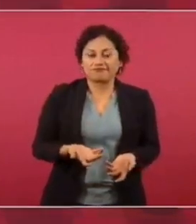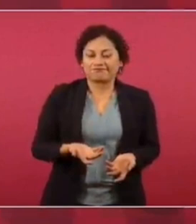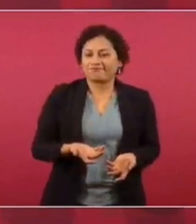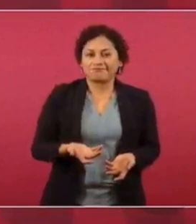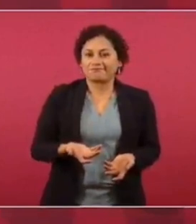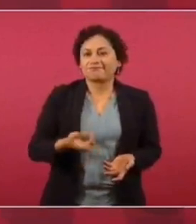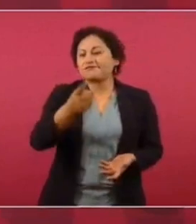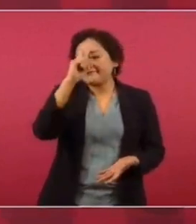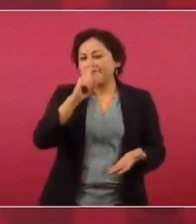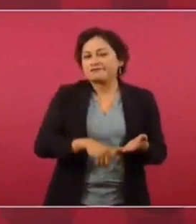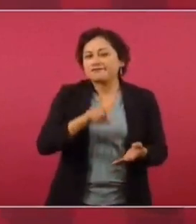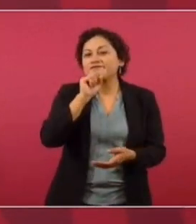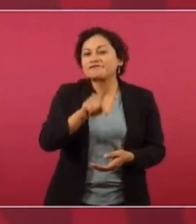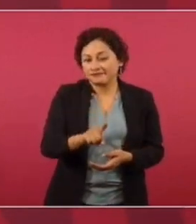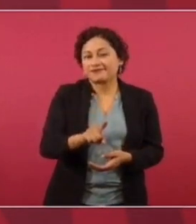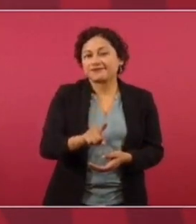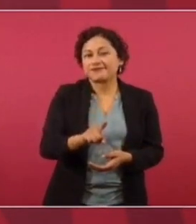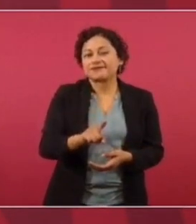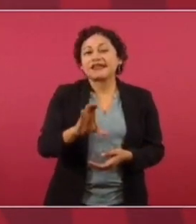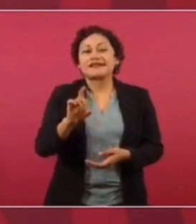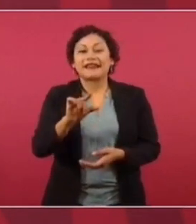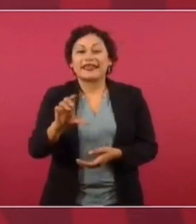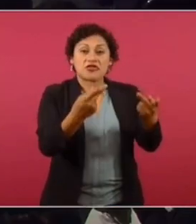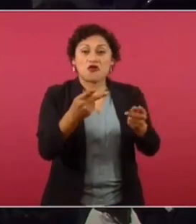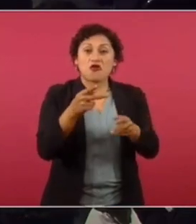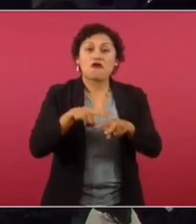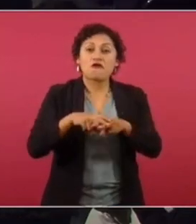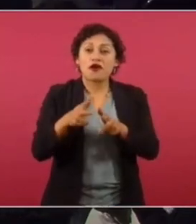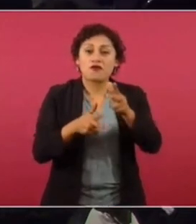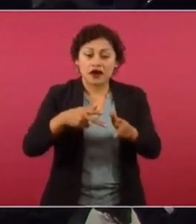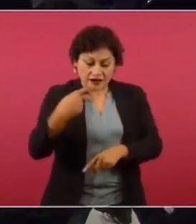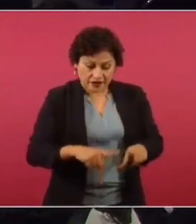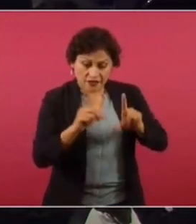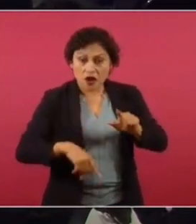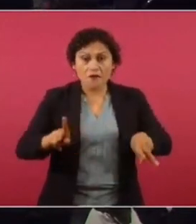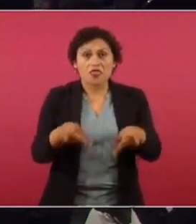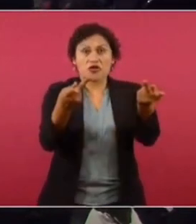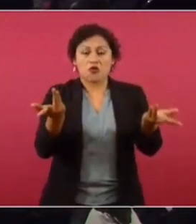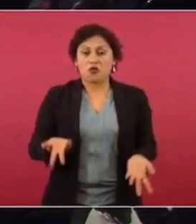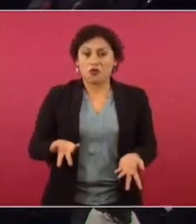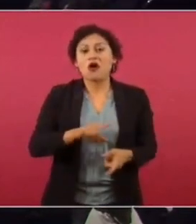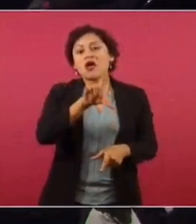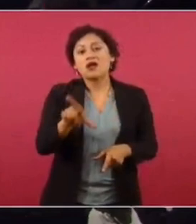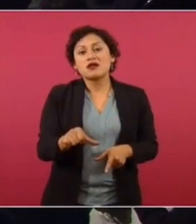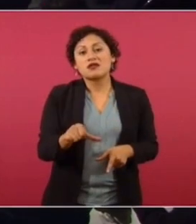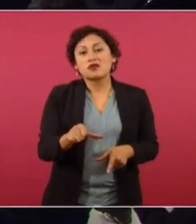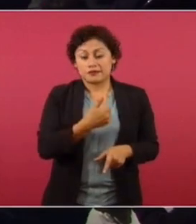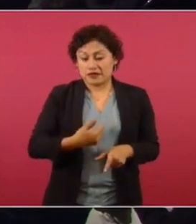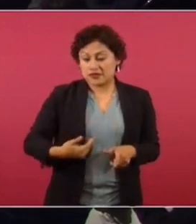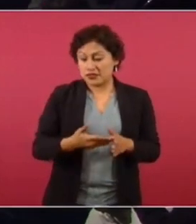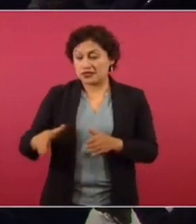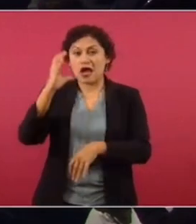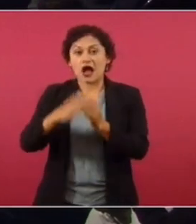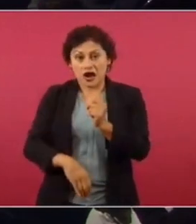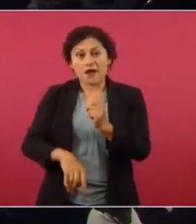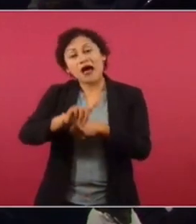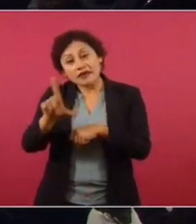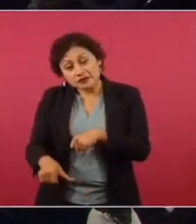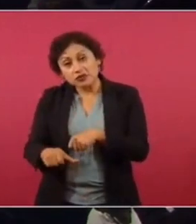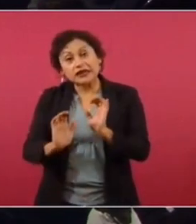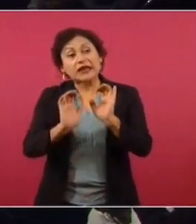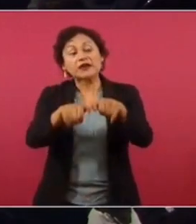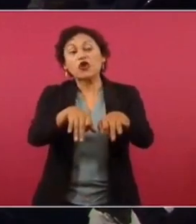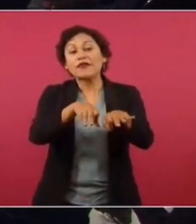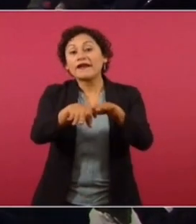Imagínense, Cedillo vendió los ferrocarriles nacionales y se fue cuando terminó la presidencia a trabajar de empleado